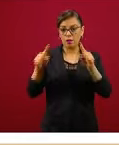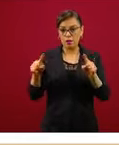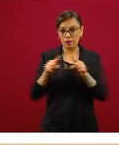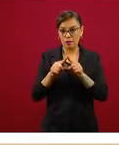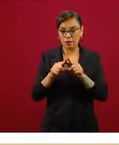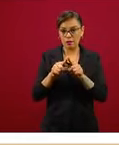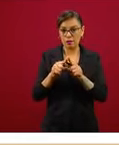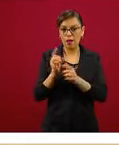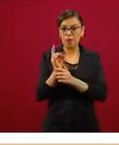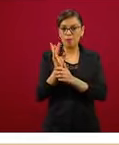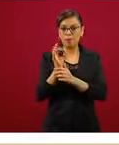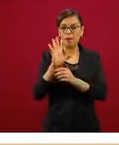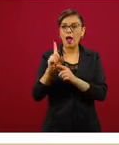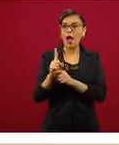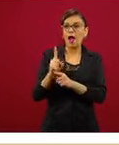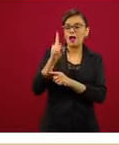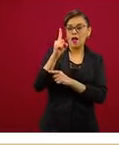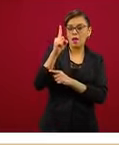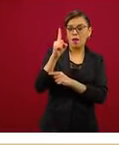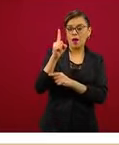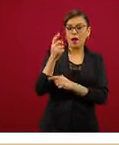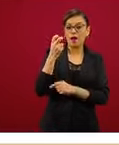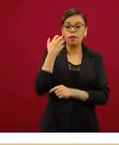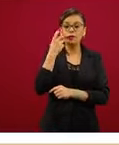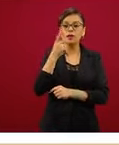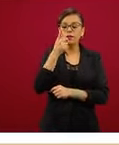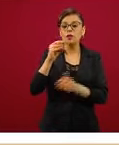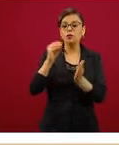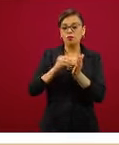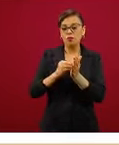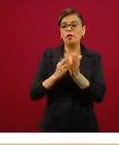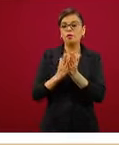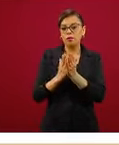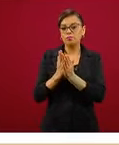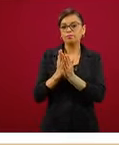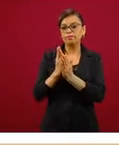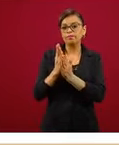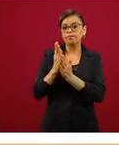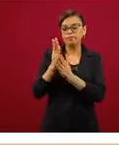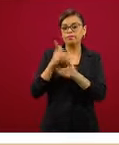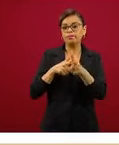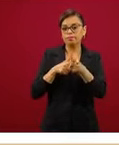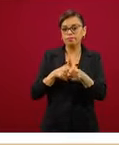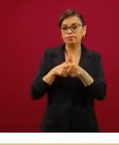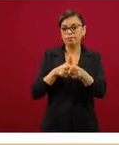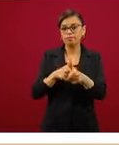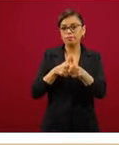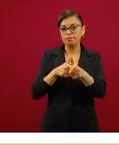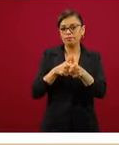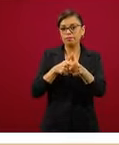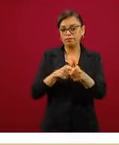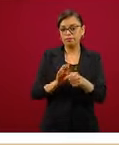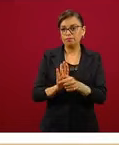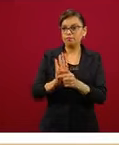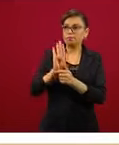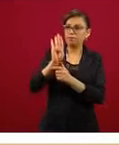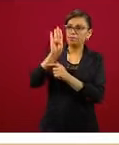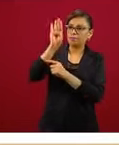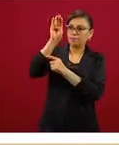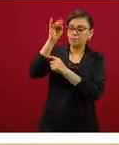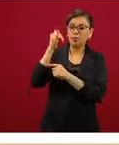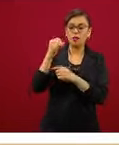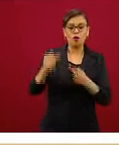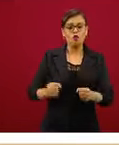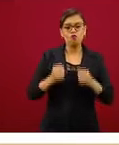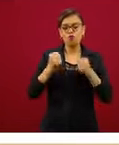todavía está en fase de ascenso y además está en un punto muy intenso de transmisión.